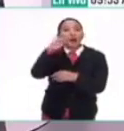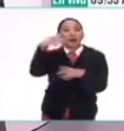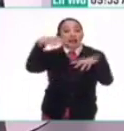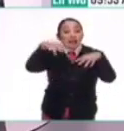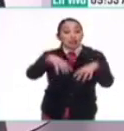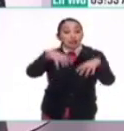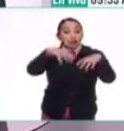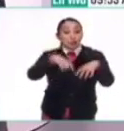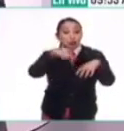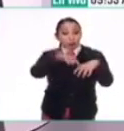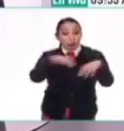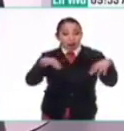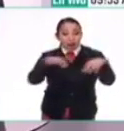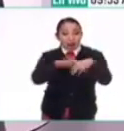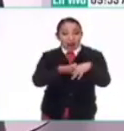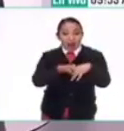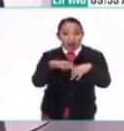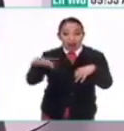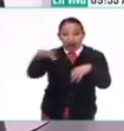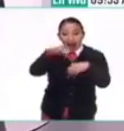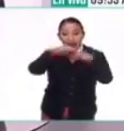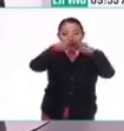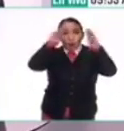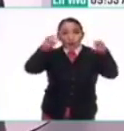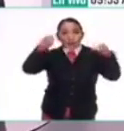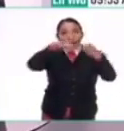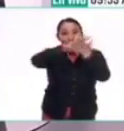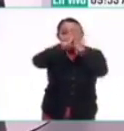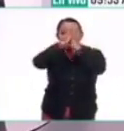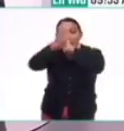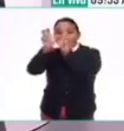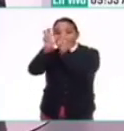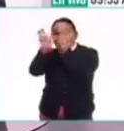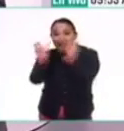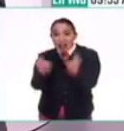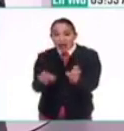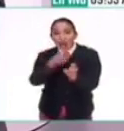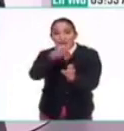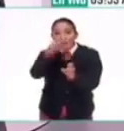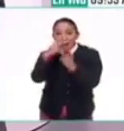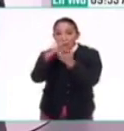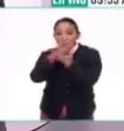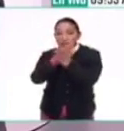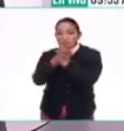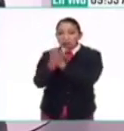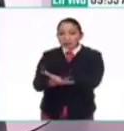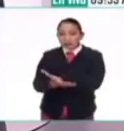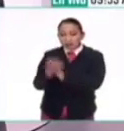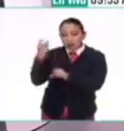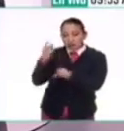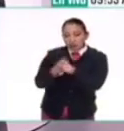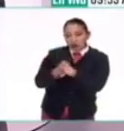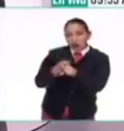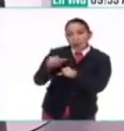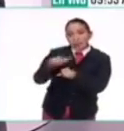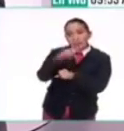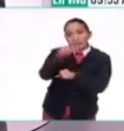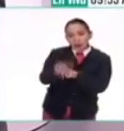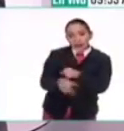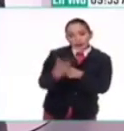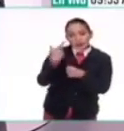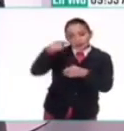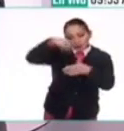lluvia que precipita en la montaña se convierte en nieve, luego se solidifica en glacia y entonces nos vienen